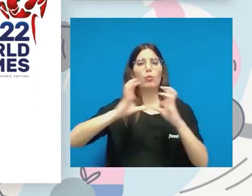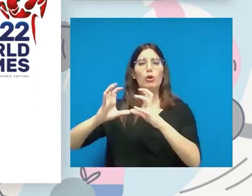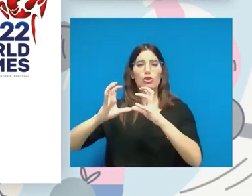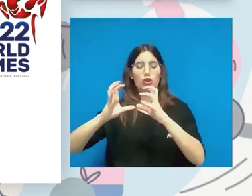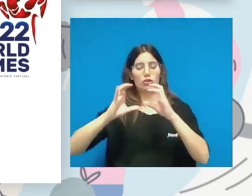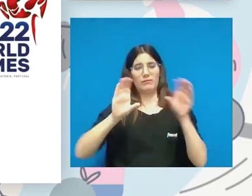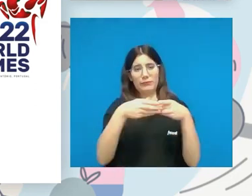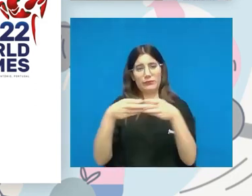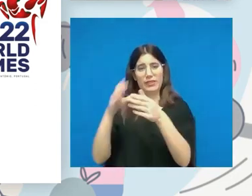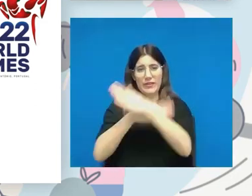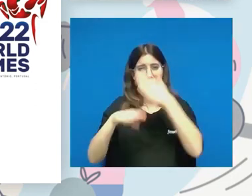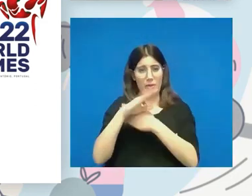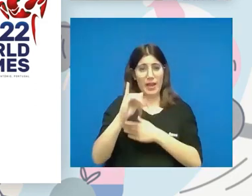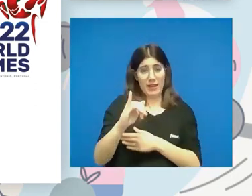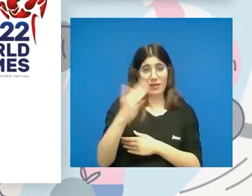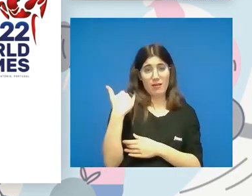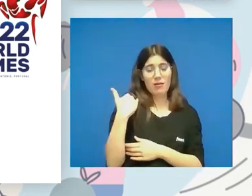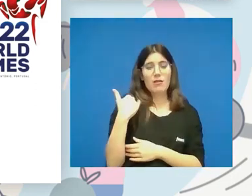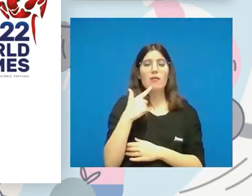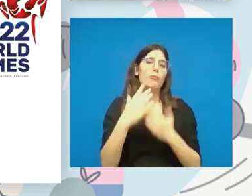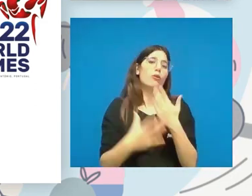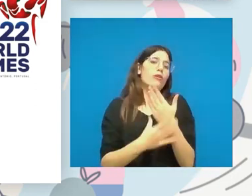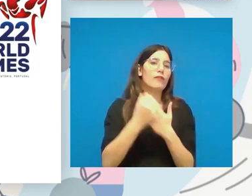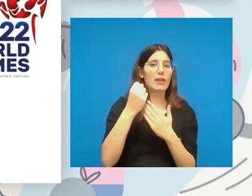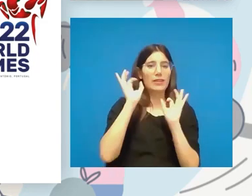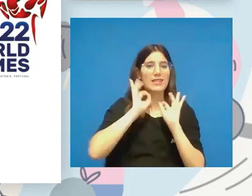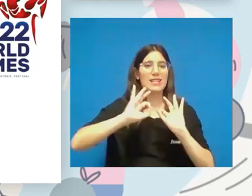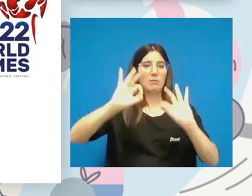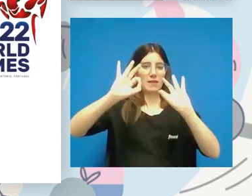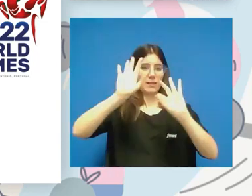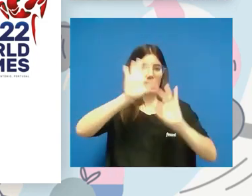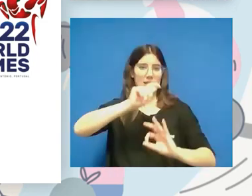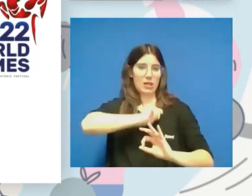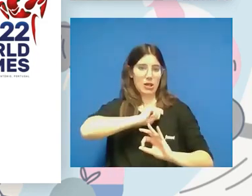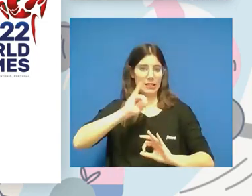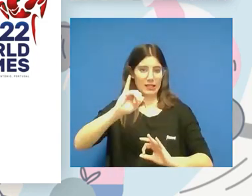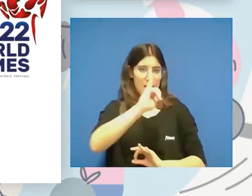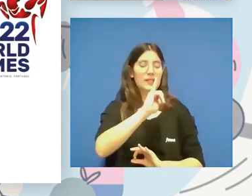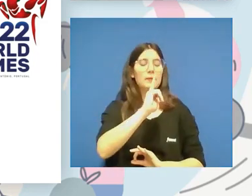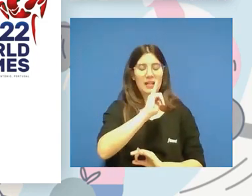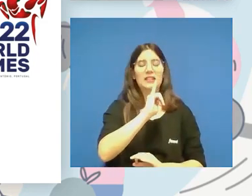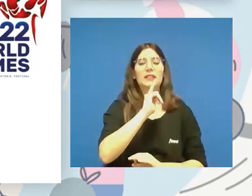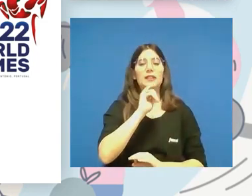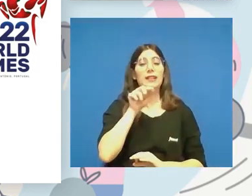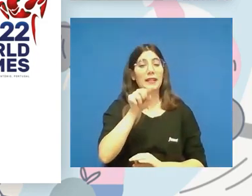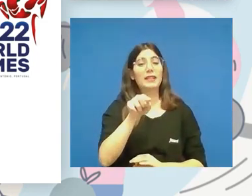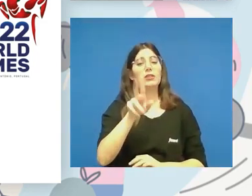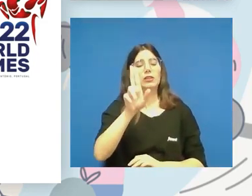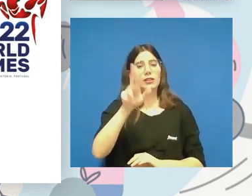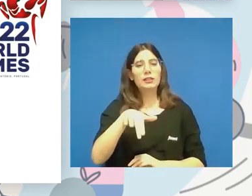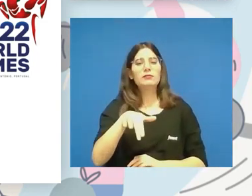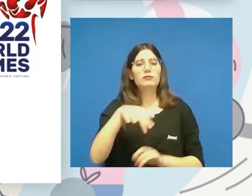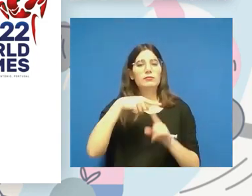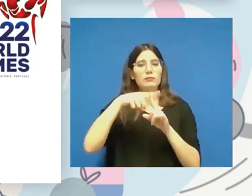Y, además, es un poco el reflejo de las federaciones específicas nacionales que tenemos hoy en día. Eso también se reflejaba a nivel